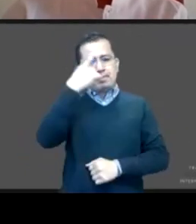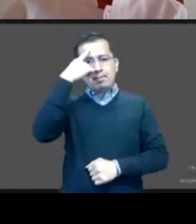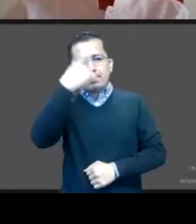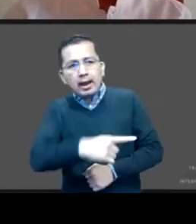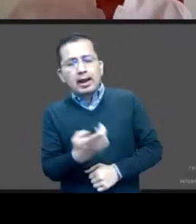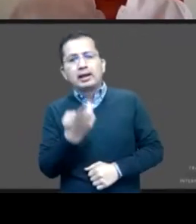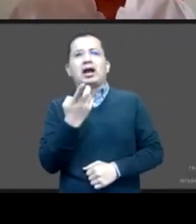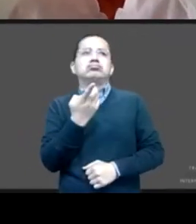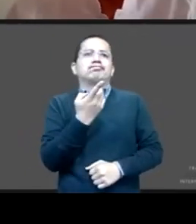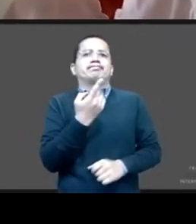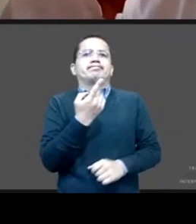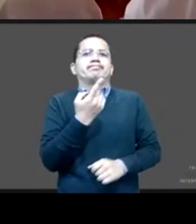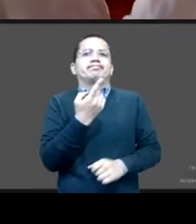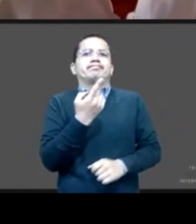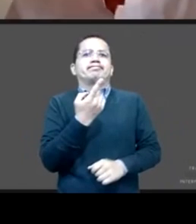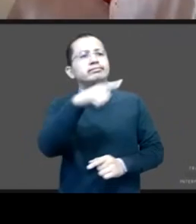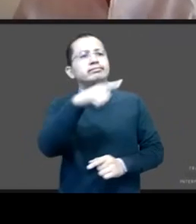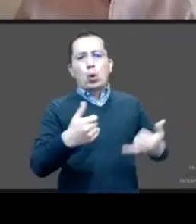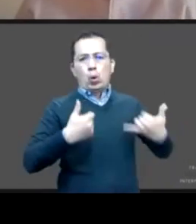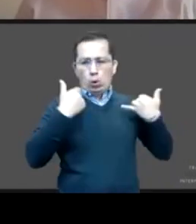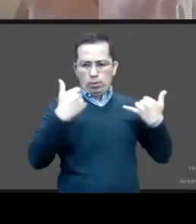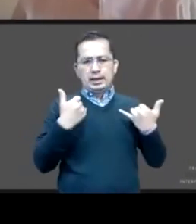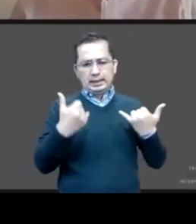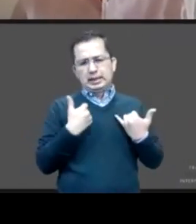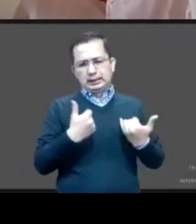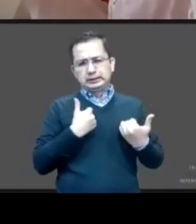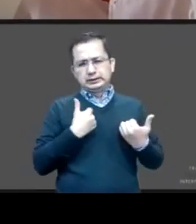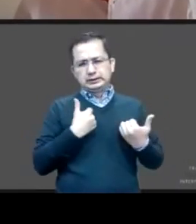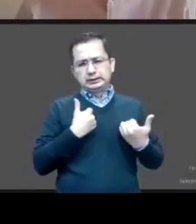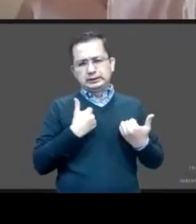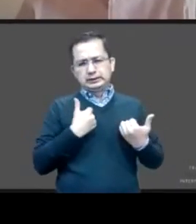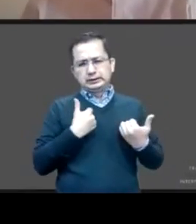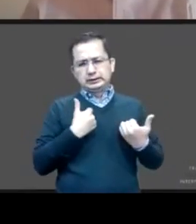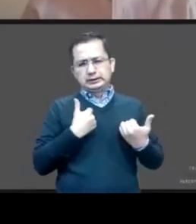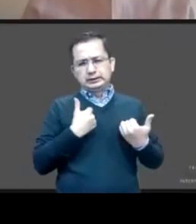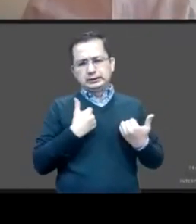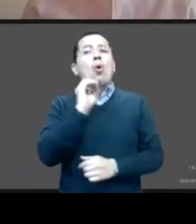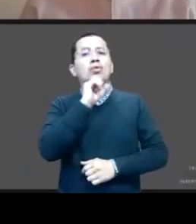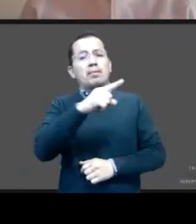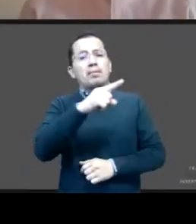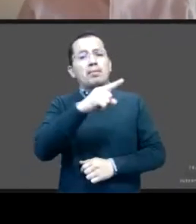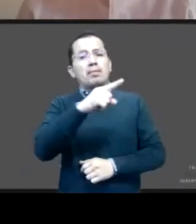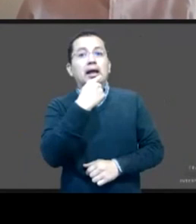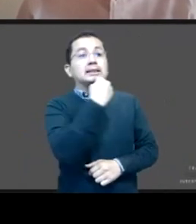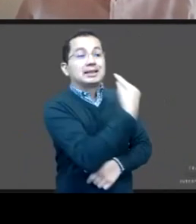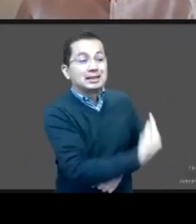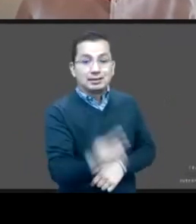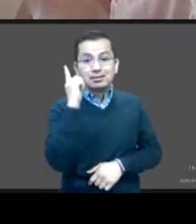embarazadas adolescentes, pero en este caso en particular para las niñas. Y